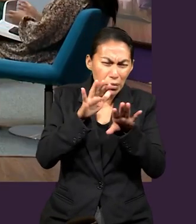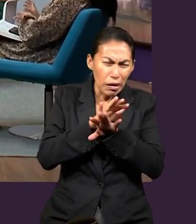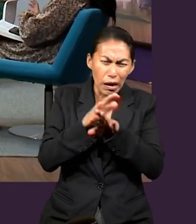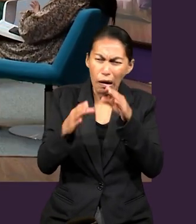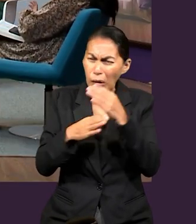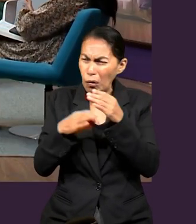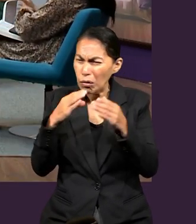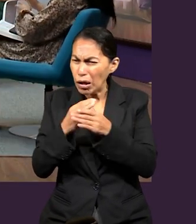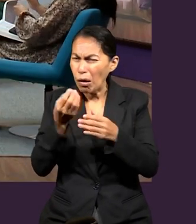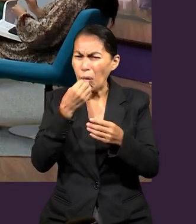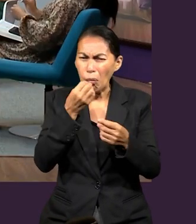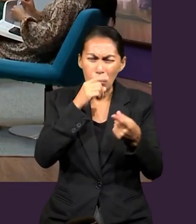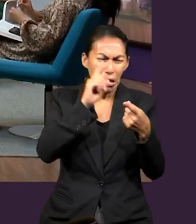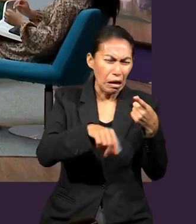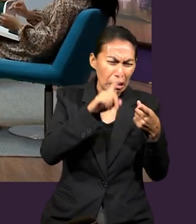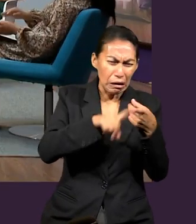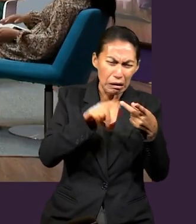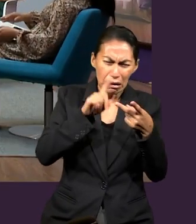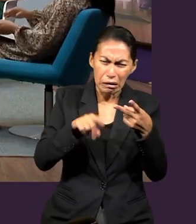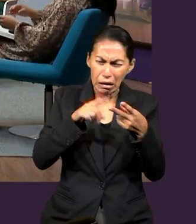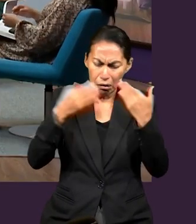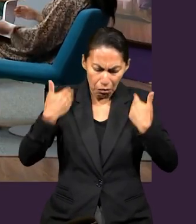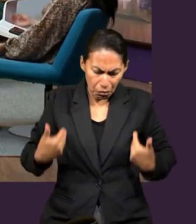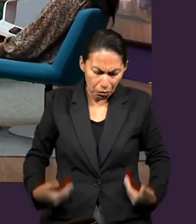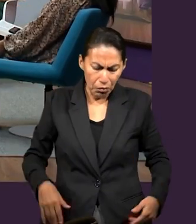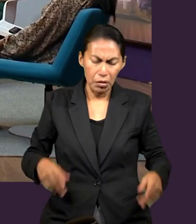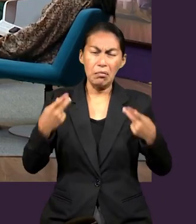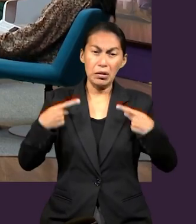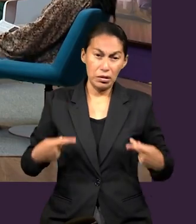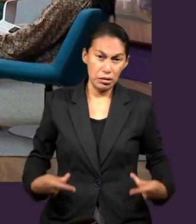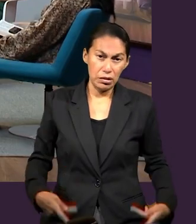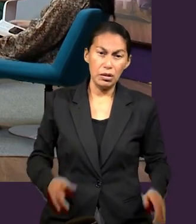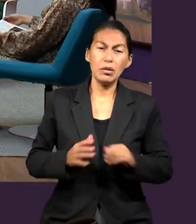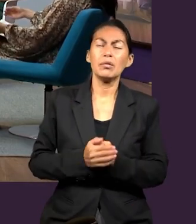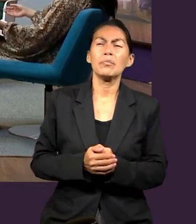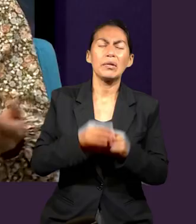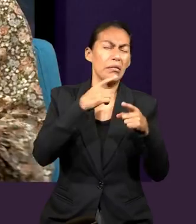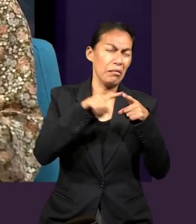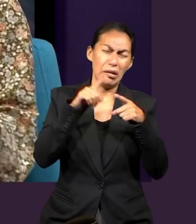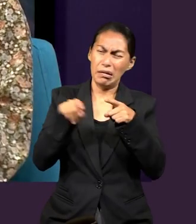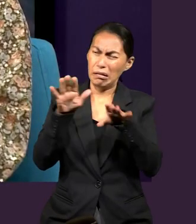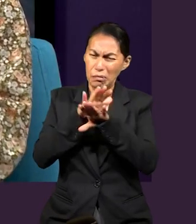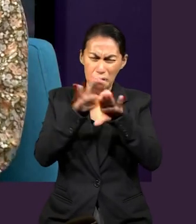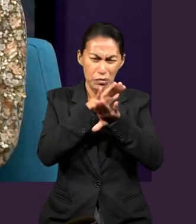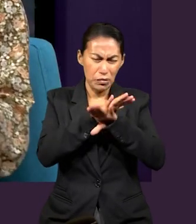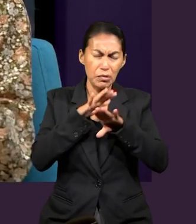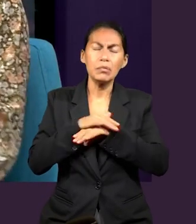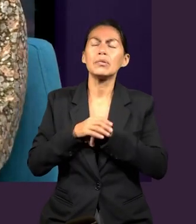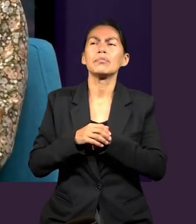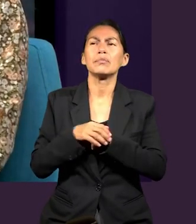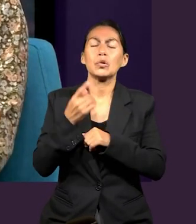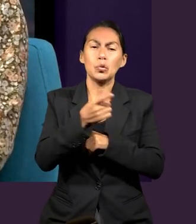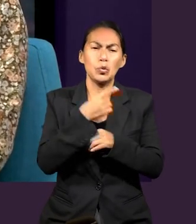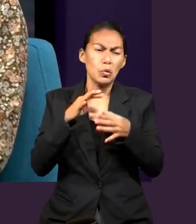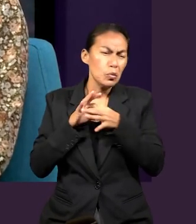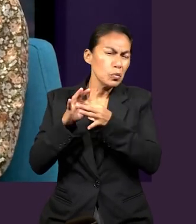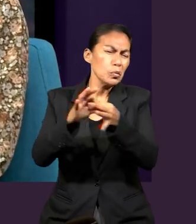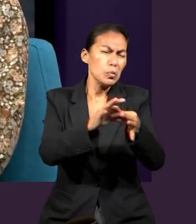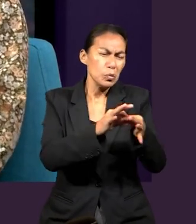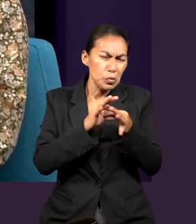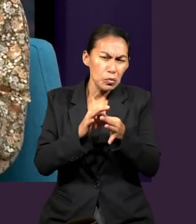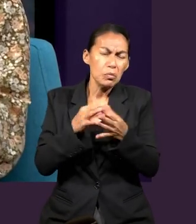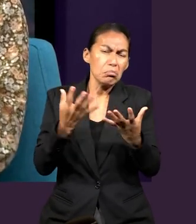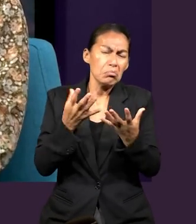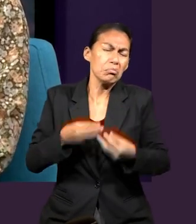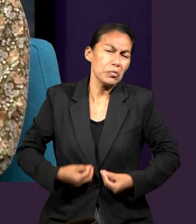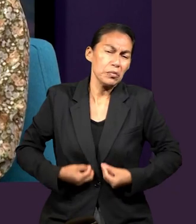que ciertos alimentos, de que hay que ir el sábado a la iglesia, de que hay que usar vestido, etcétera, etcétera. Bueno, fue un cambio radical dentro de la casa,